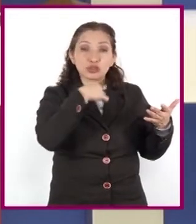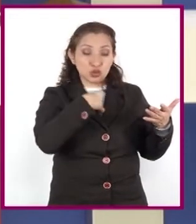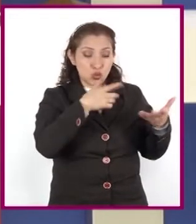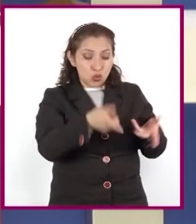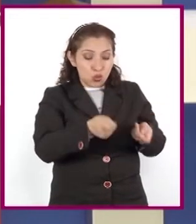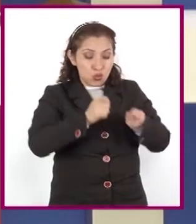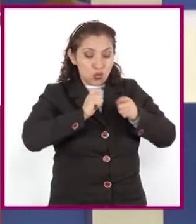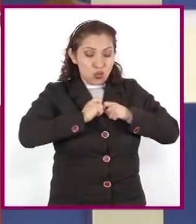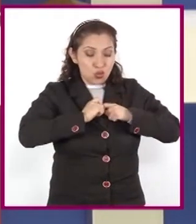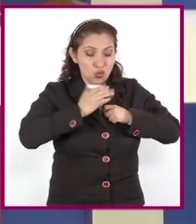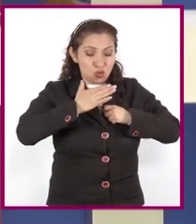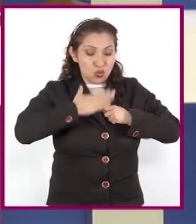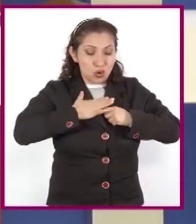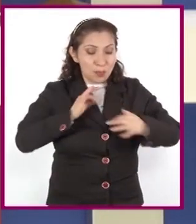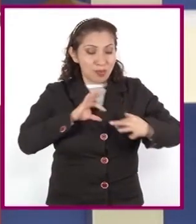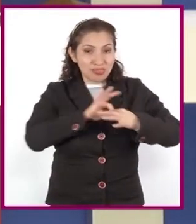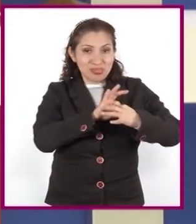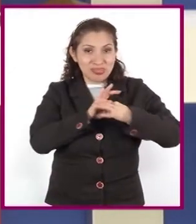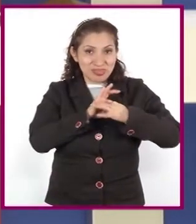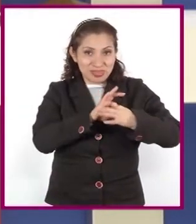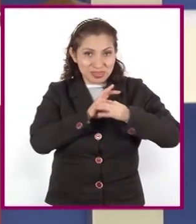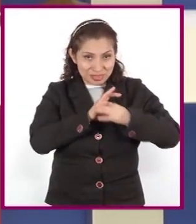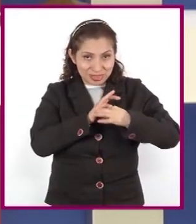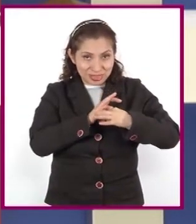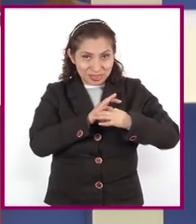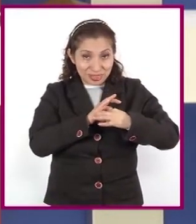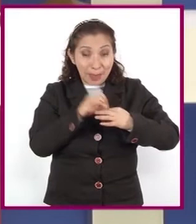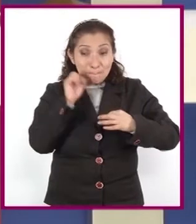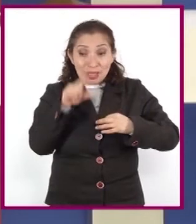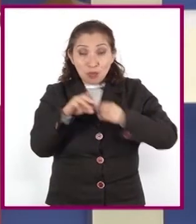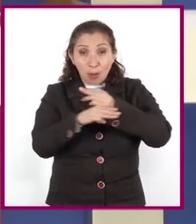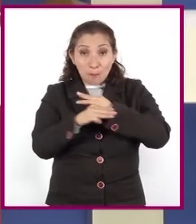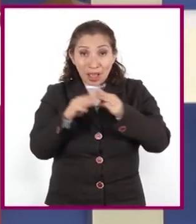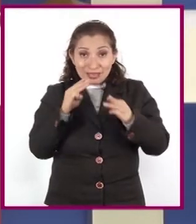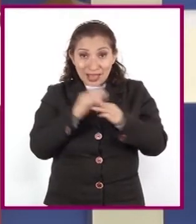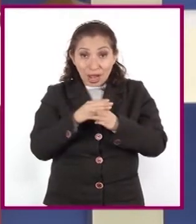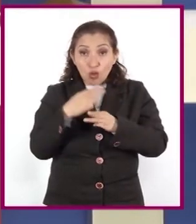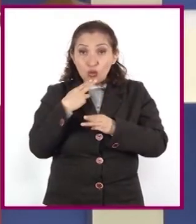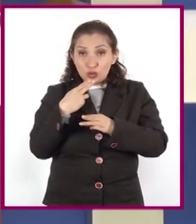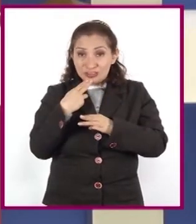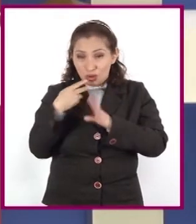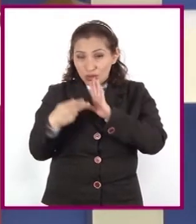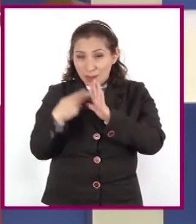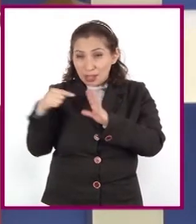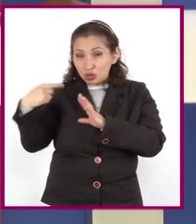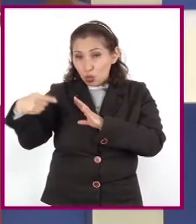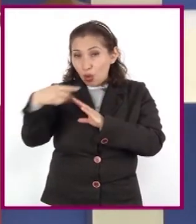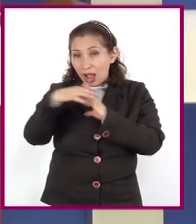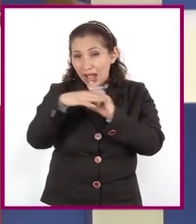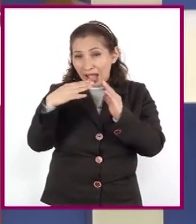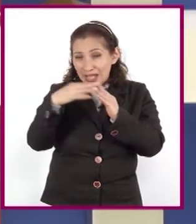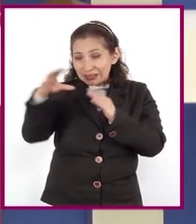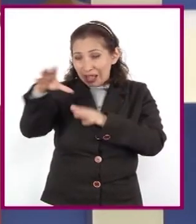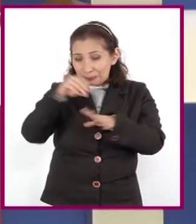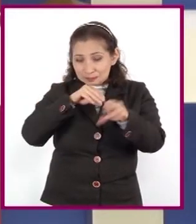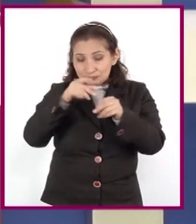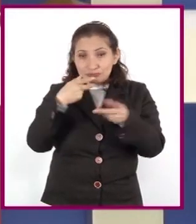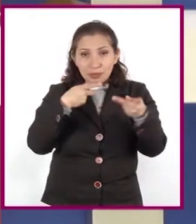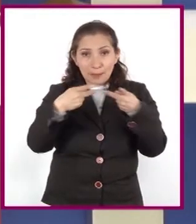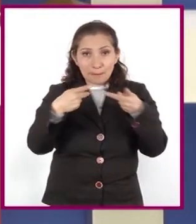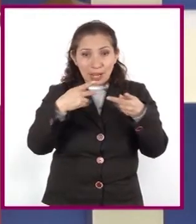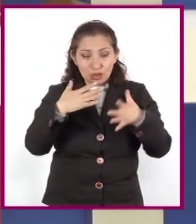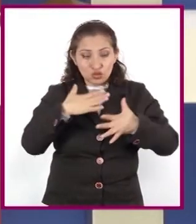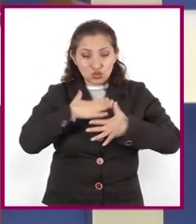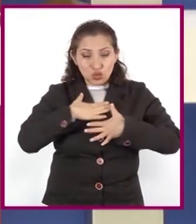con la que se sientan identificados. Y con los materiales reutilizables que seleccionaron, elaboren